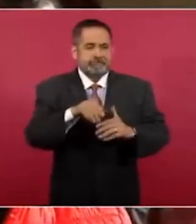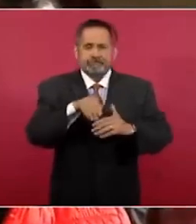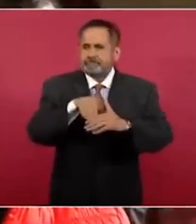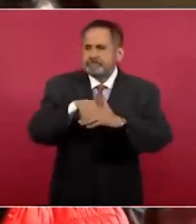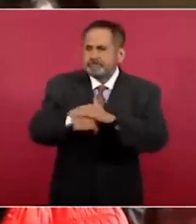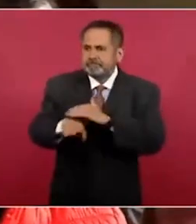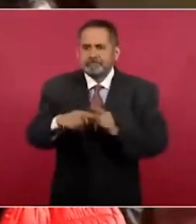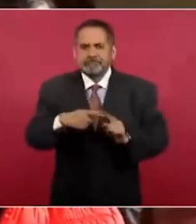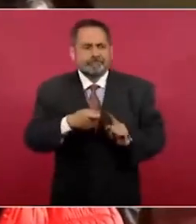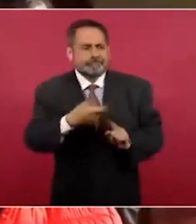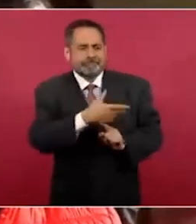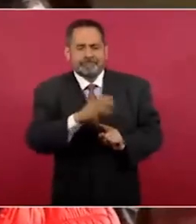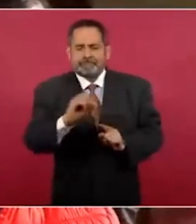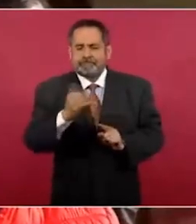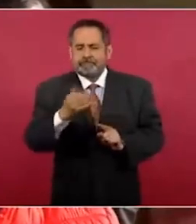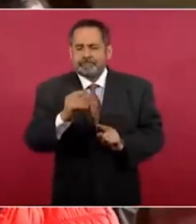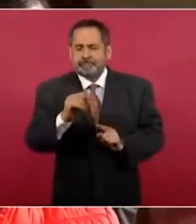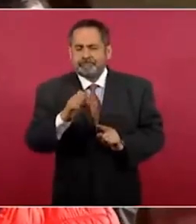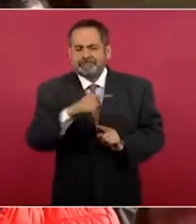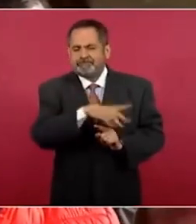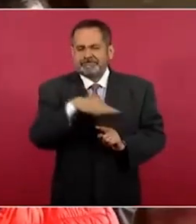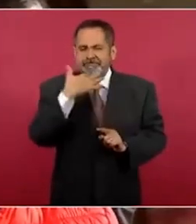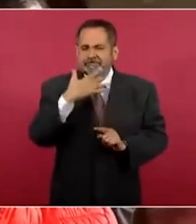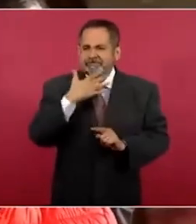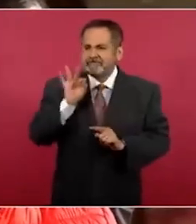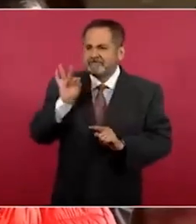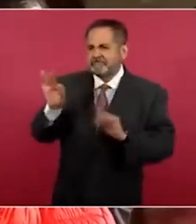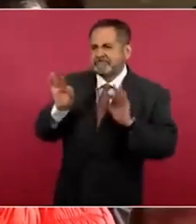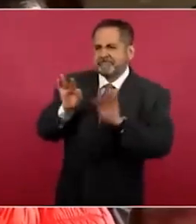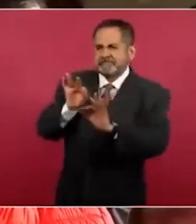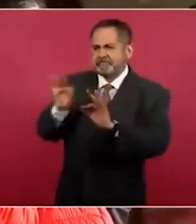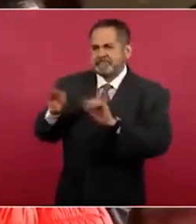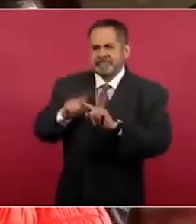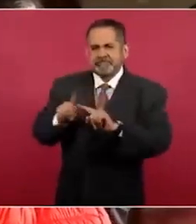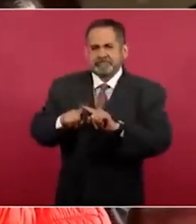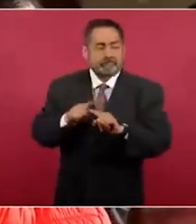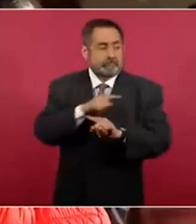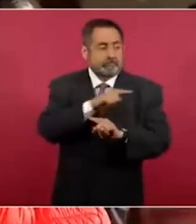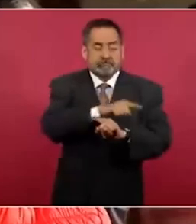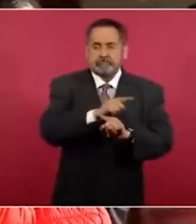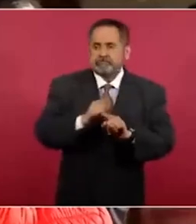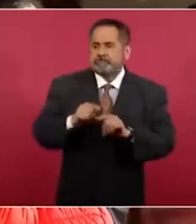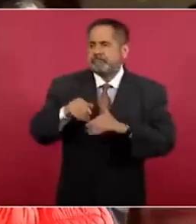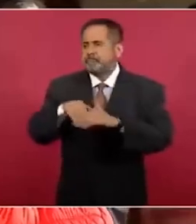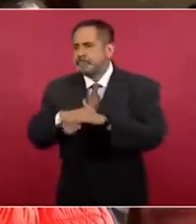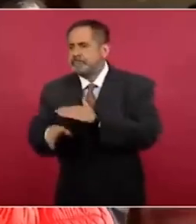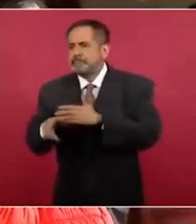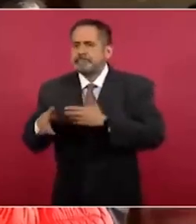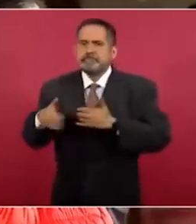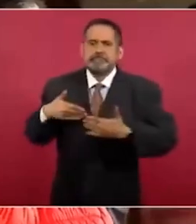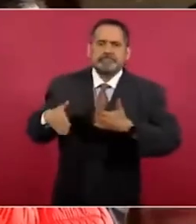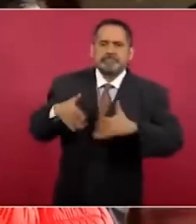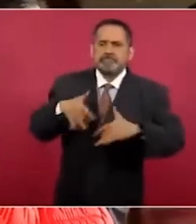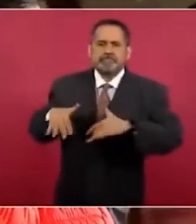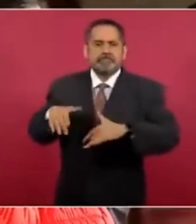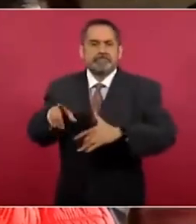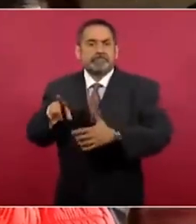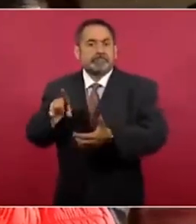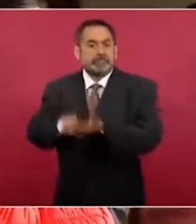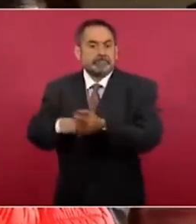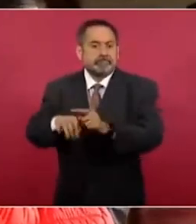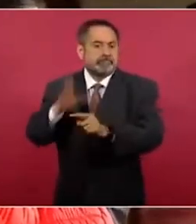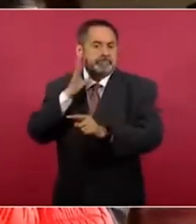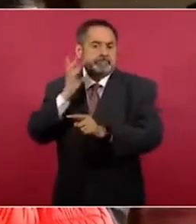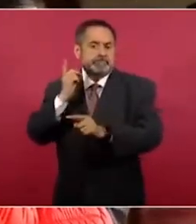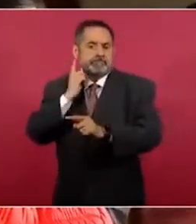y también representantes empresariales, que se pasean en los pasillos del Congreso de la Unión